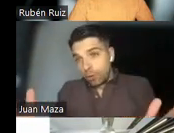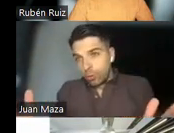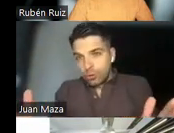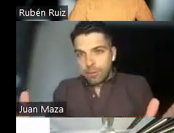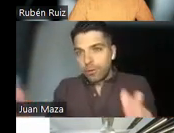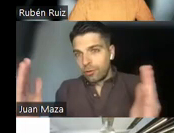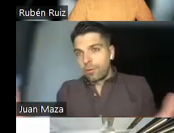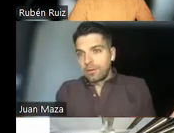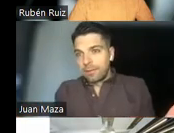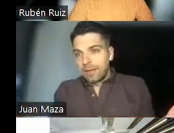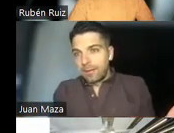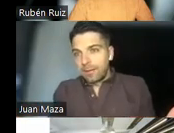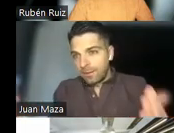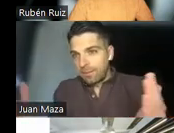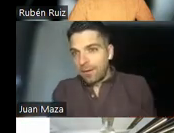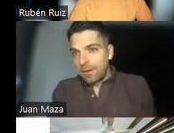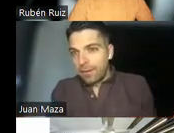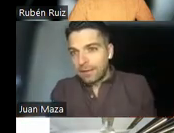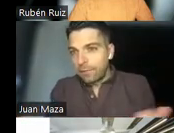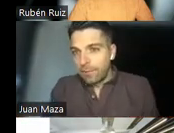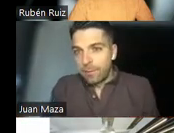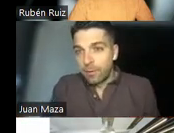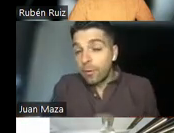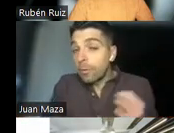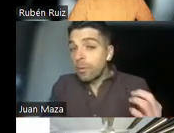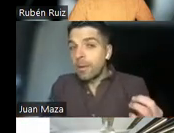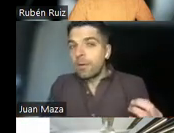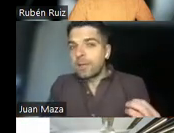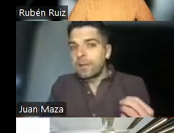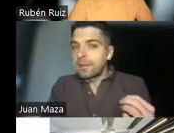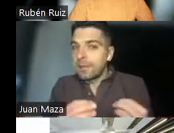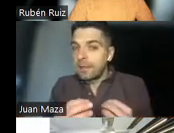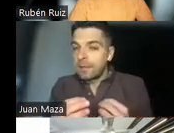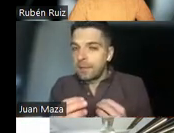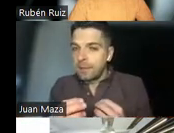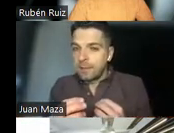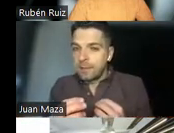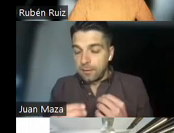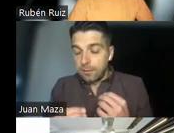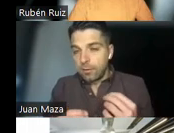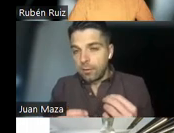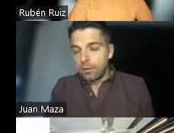Pero eso no es justo tampoco, eso habría que medirlo de cierta forma. Pero uno de los problemas en los que se basan